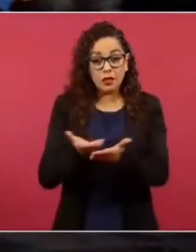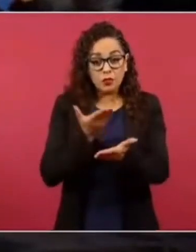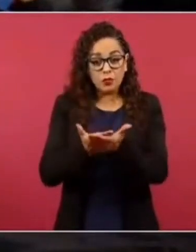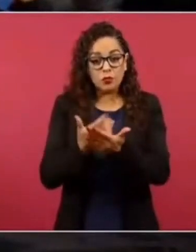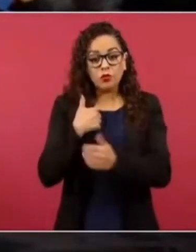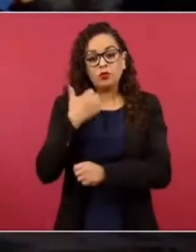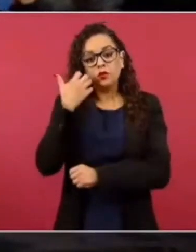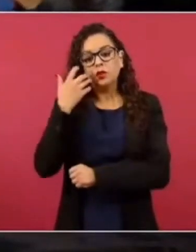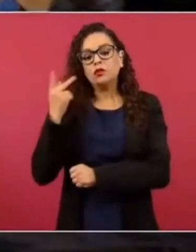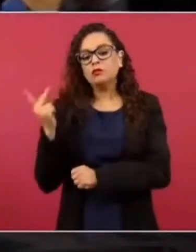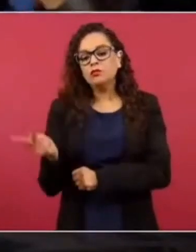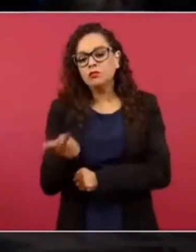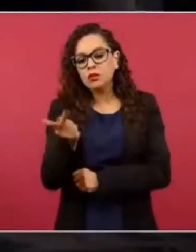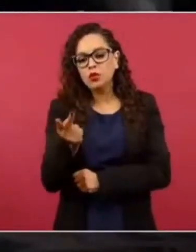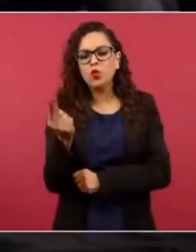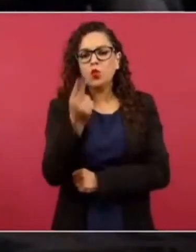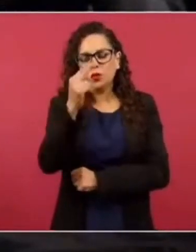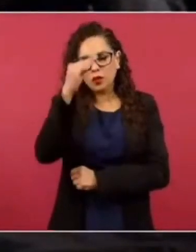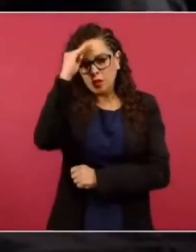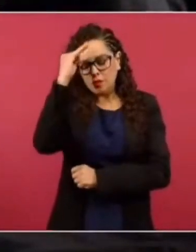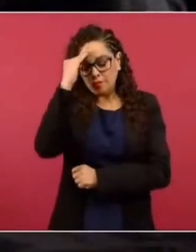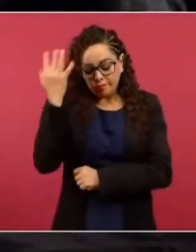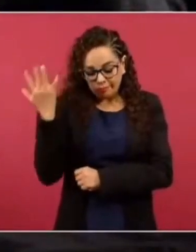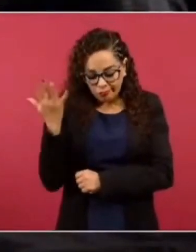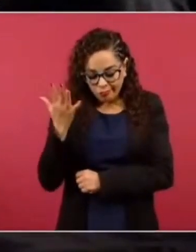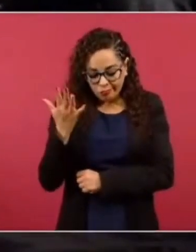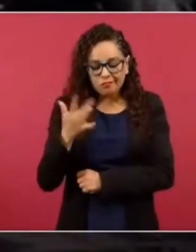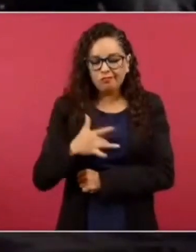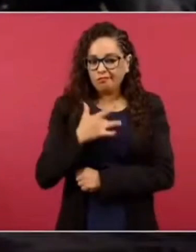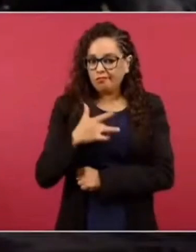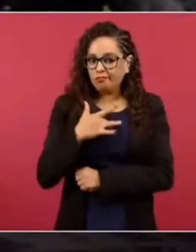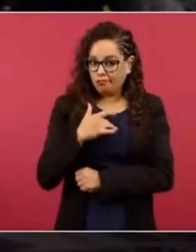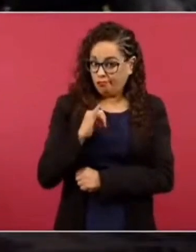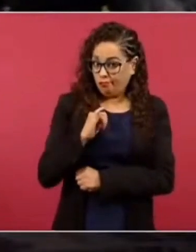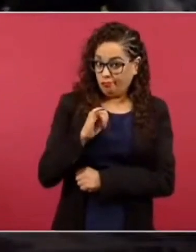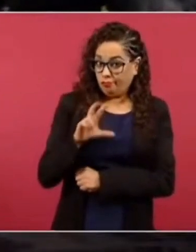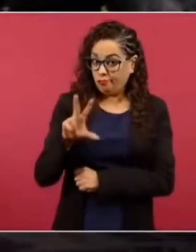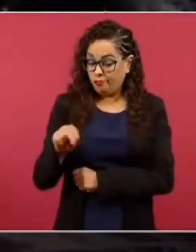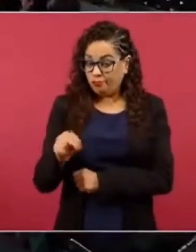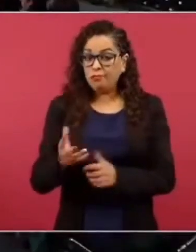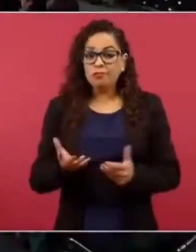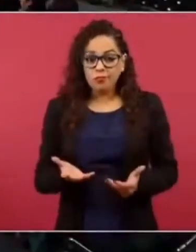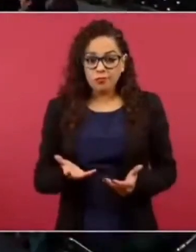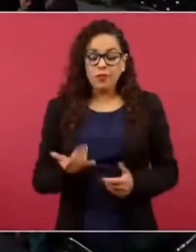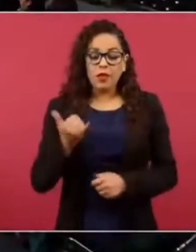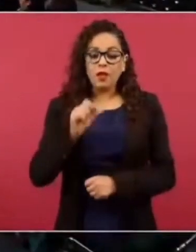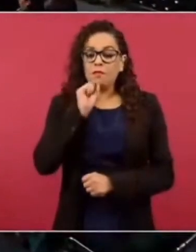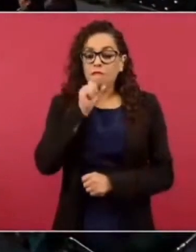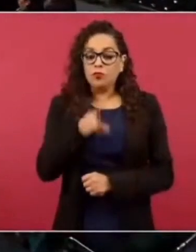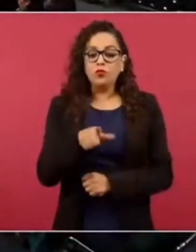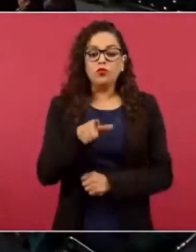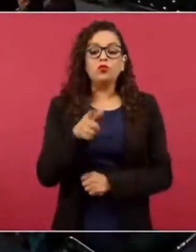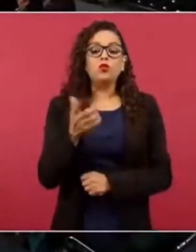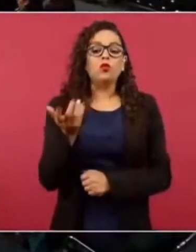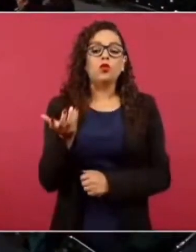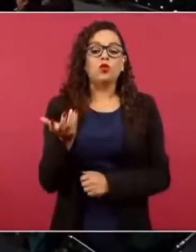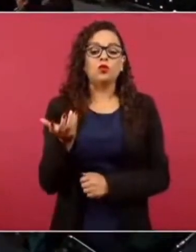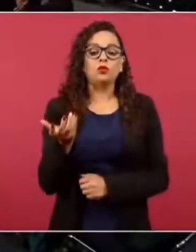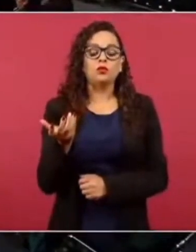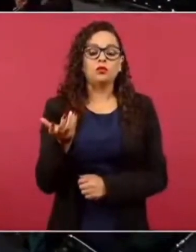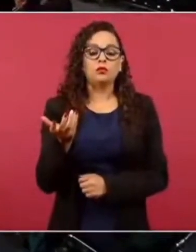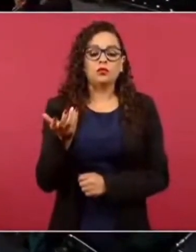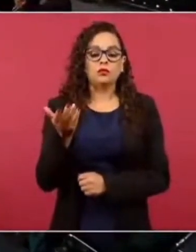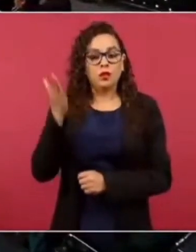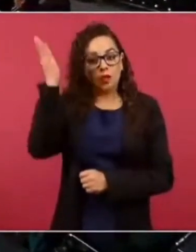que le hizo, qué pensó durante este fin de semana. También si con esto, bueno, pues por supuesto ya no estaría a la